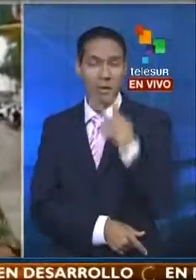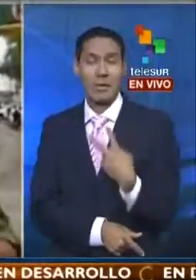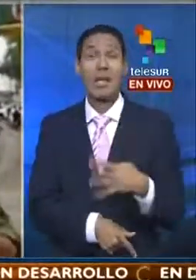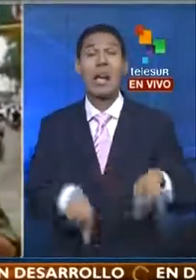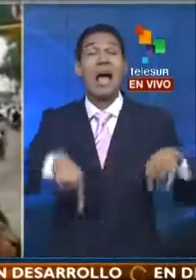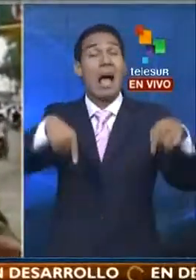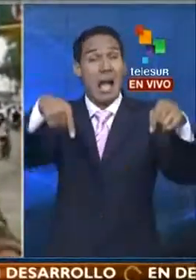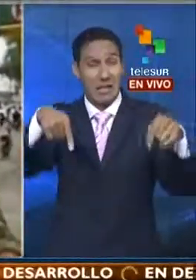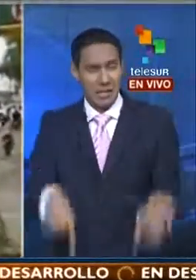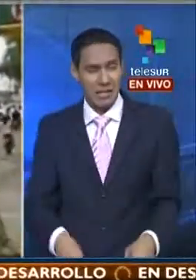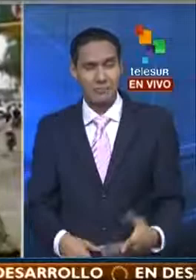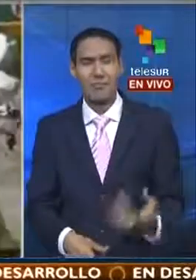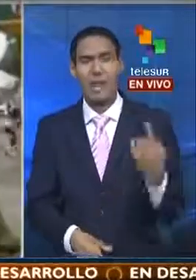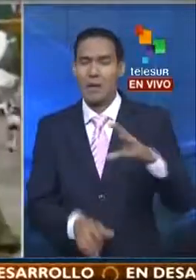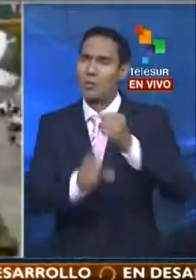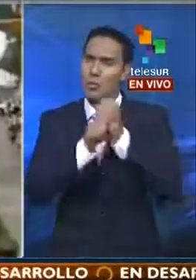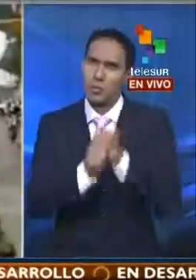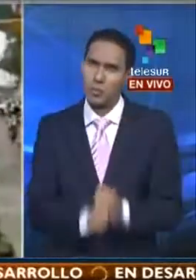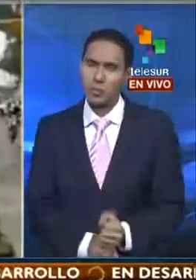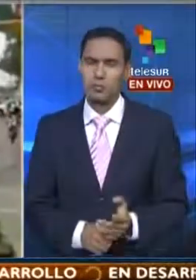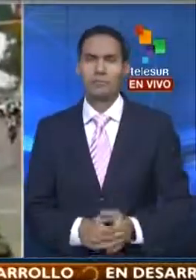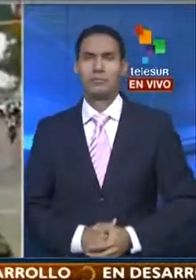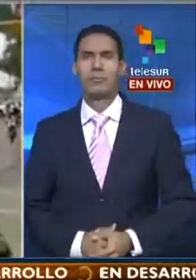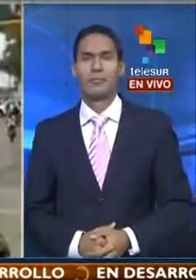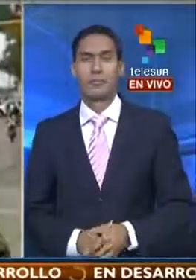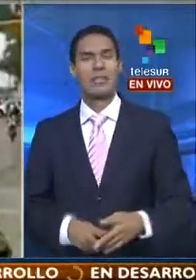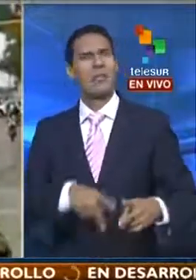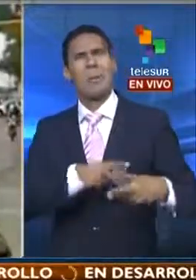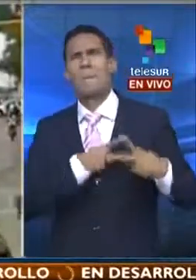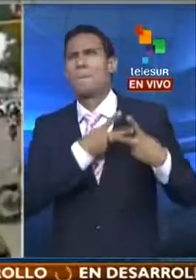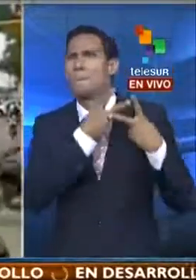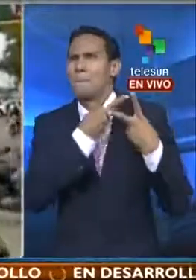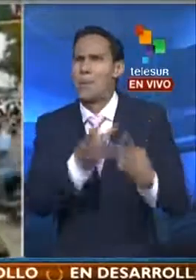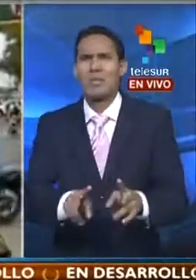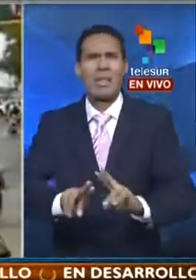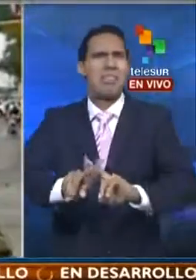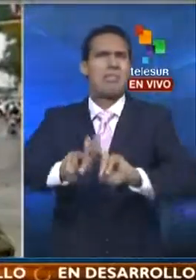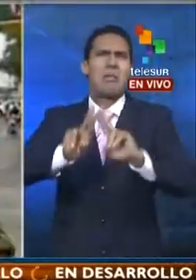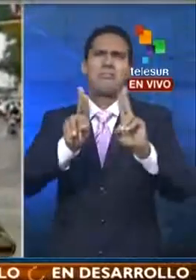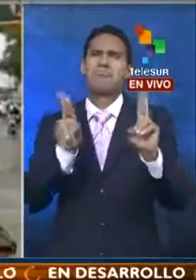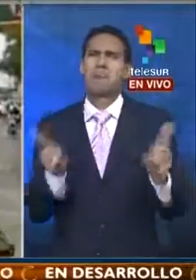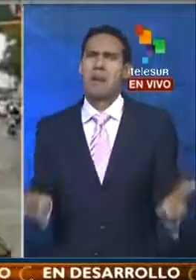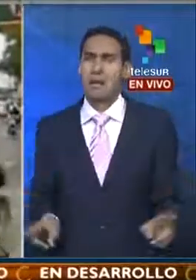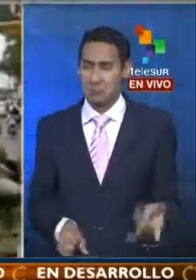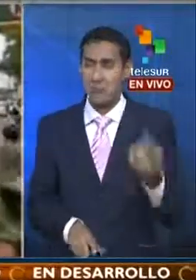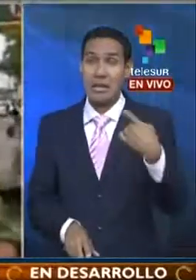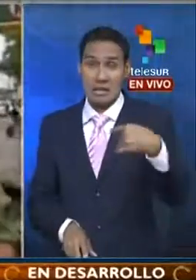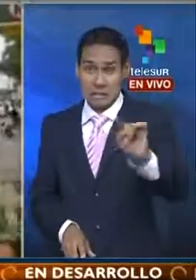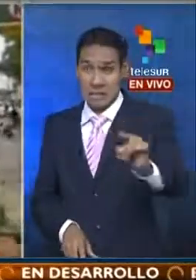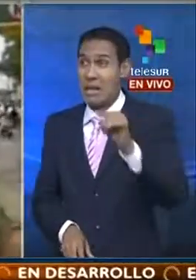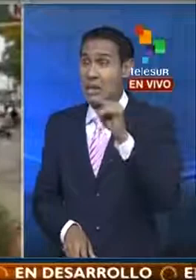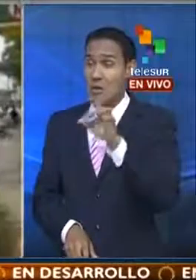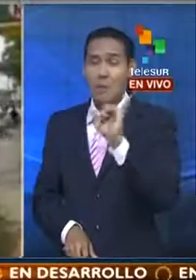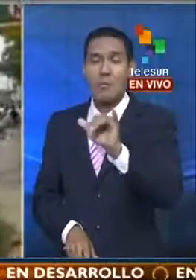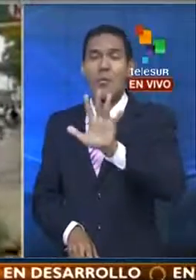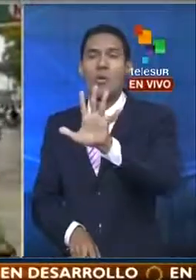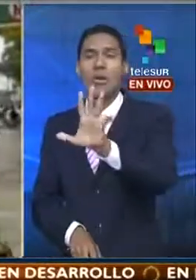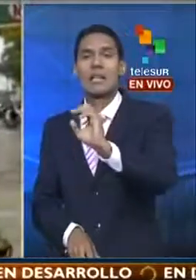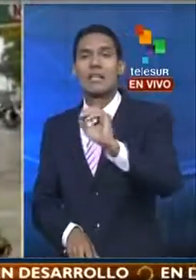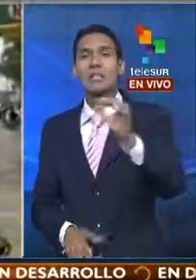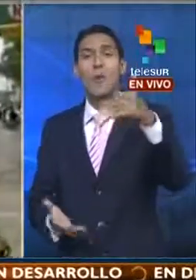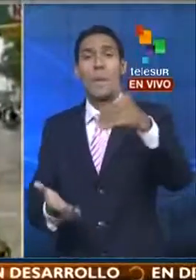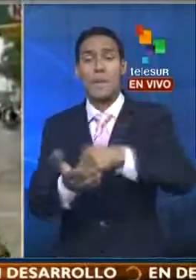esperanza y lógicamente una voluntad de paz inmensa es la que presentan estos 500 mil